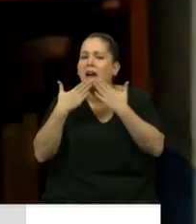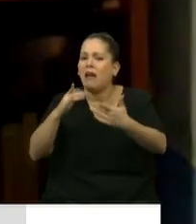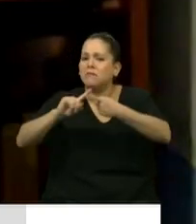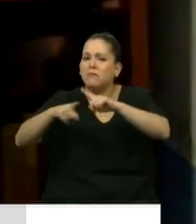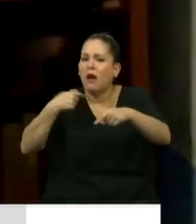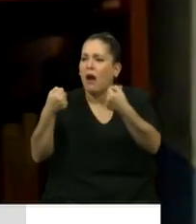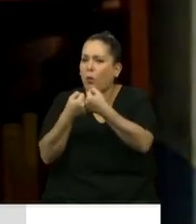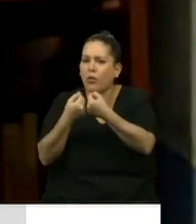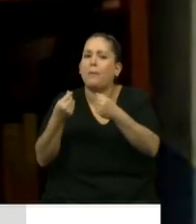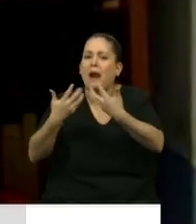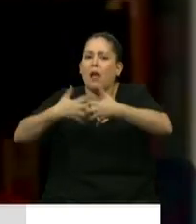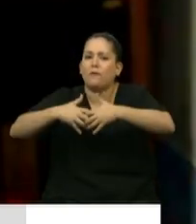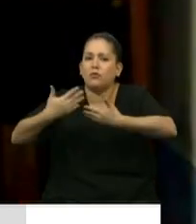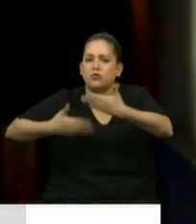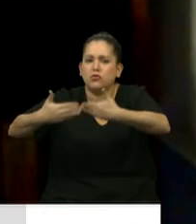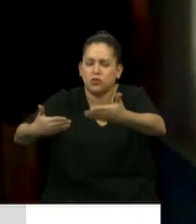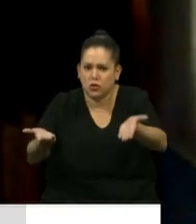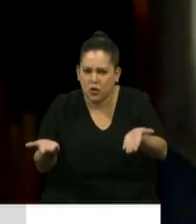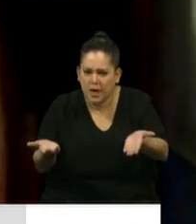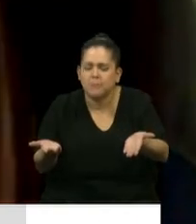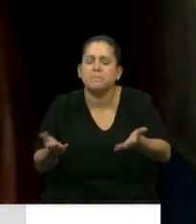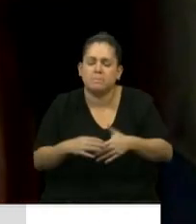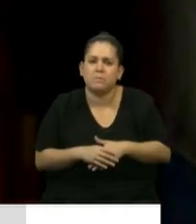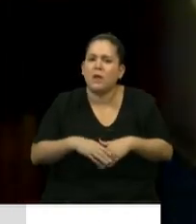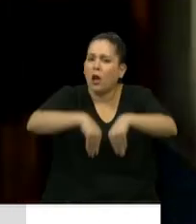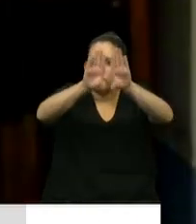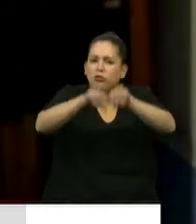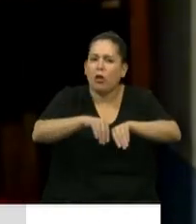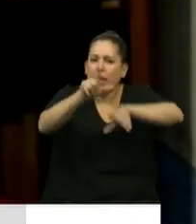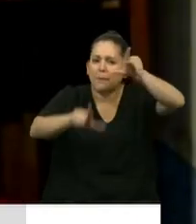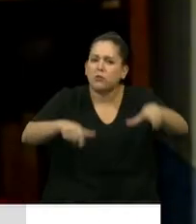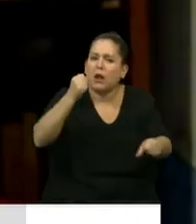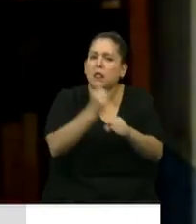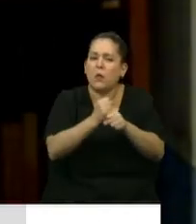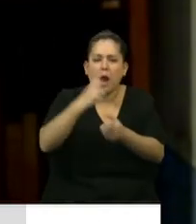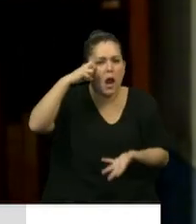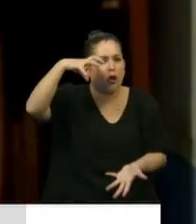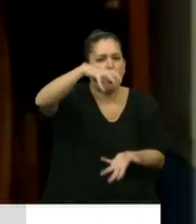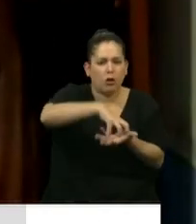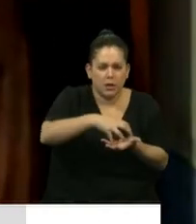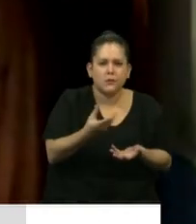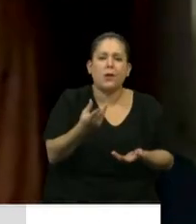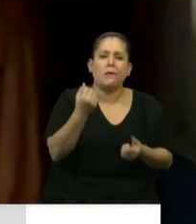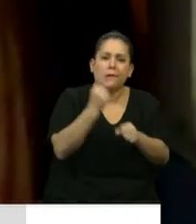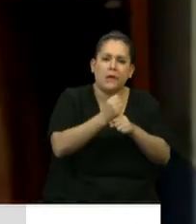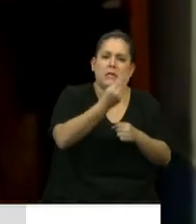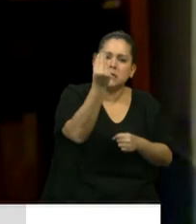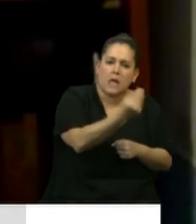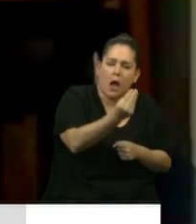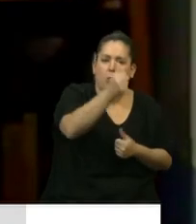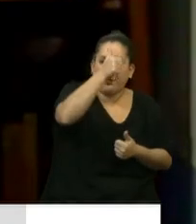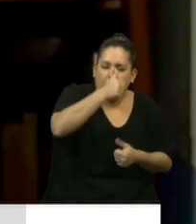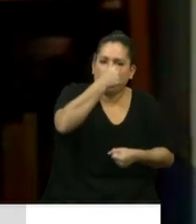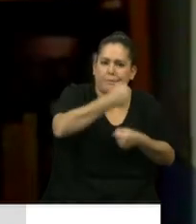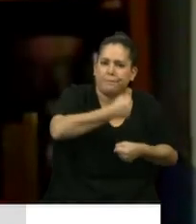funcionar de manera telemática, a todo el personal de la Cámara, como se dijo anteriormente, que trabajaron sábados y domingos y que